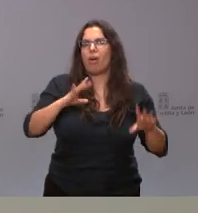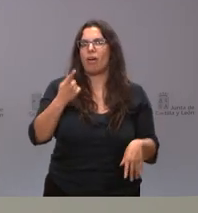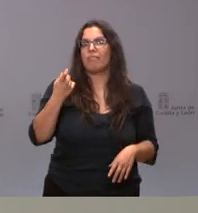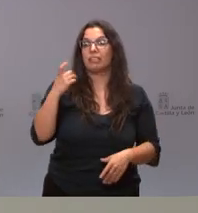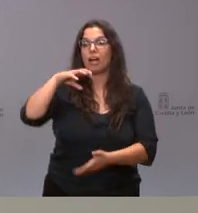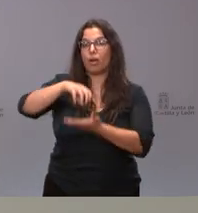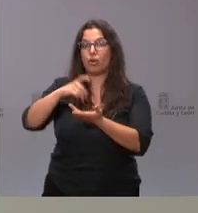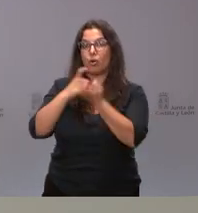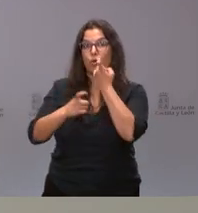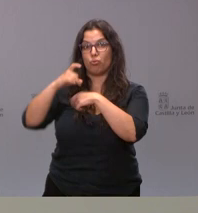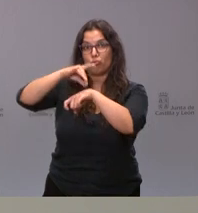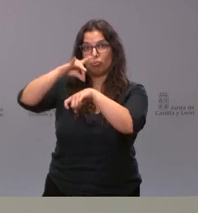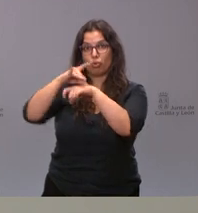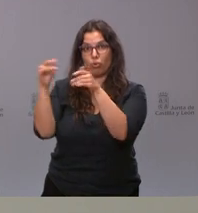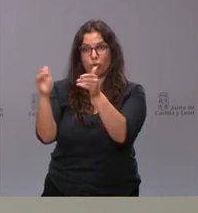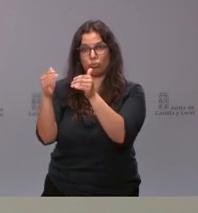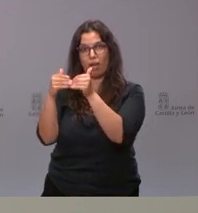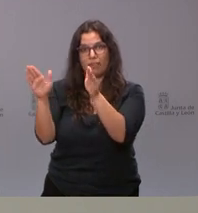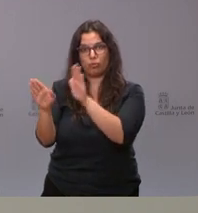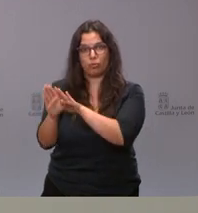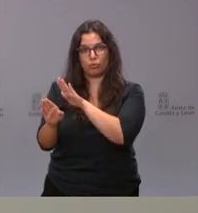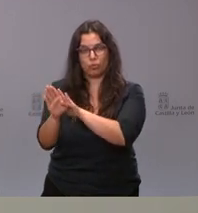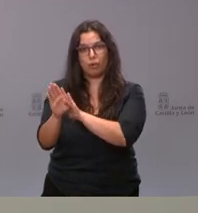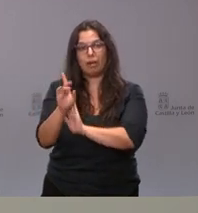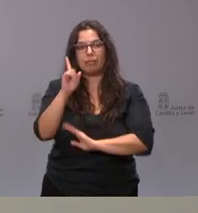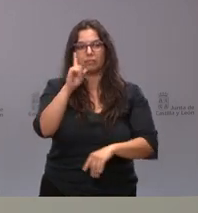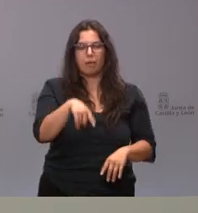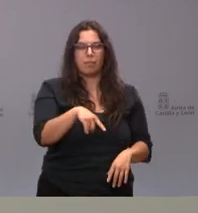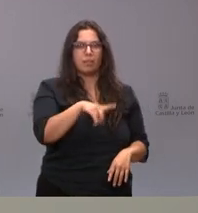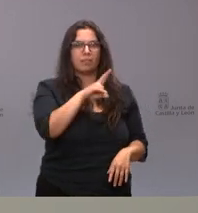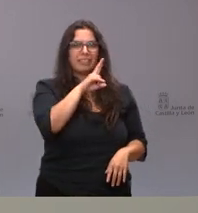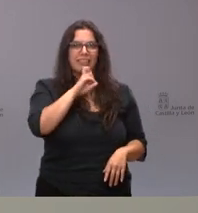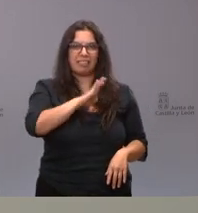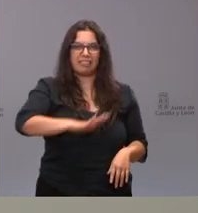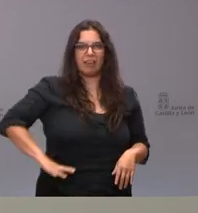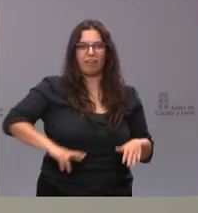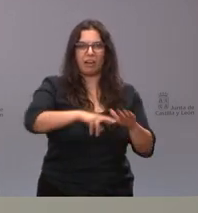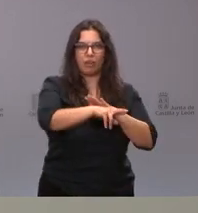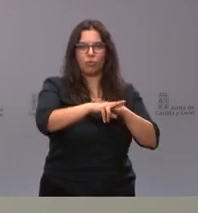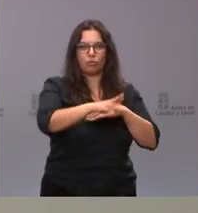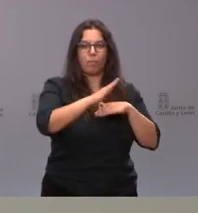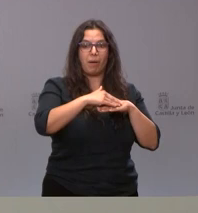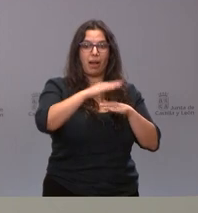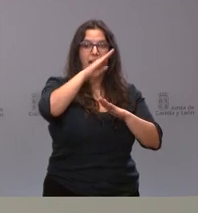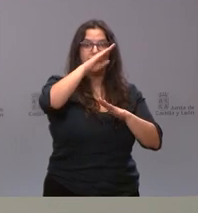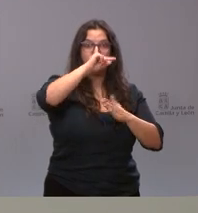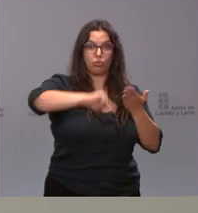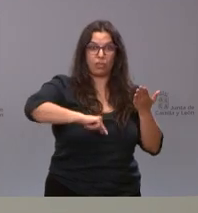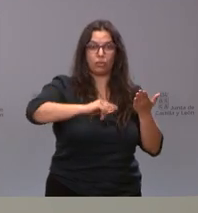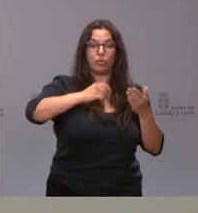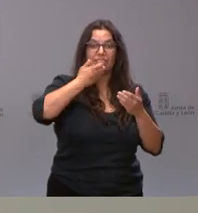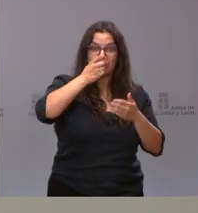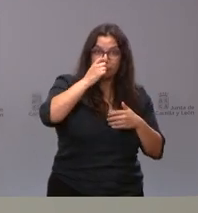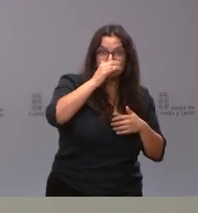abiertos los consultorios locales, como en el hecho de que hay una reserva de recursos para la flexibilidad necesaria en el caso de que sea